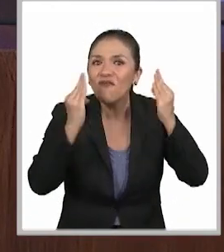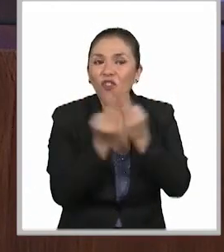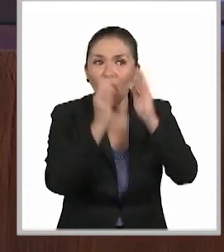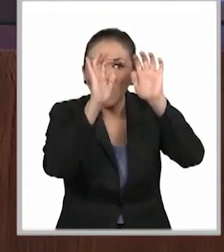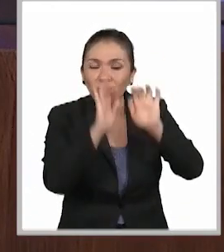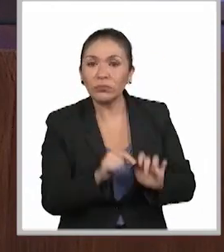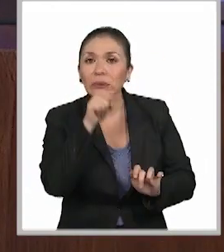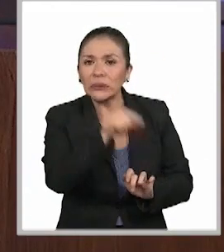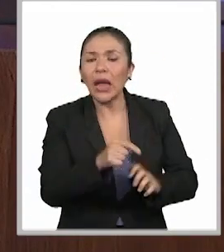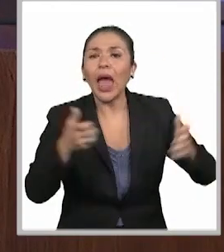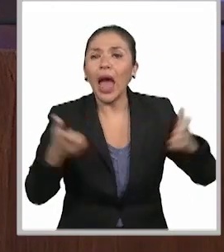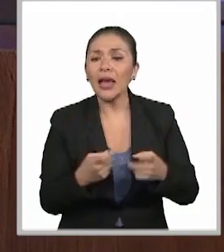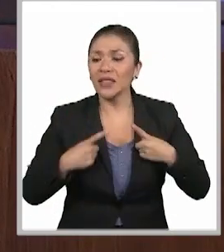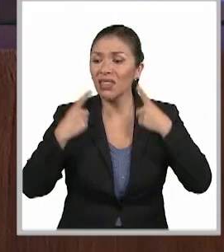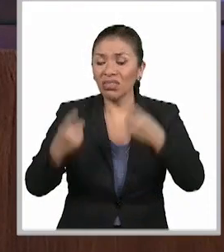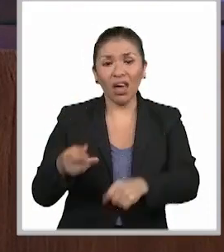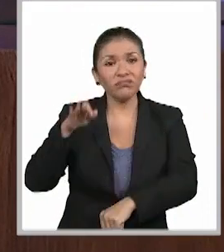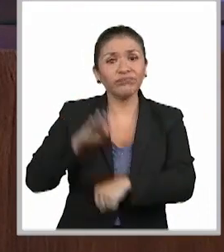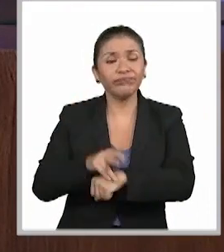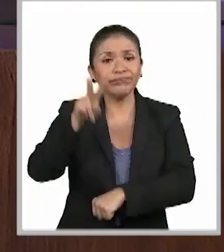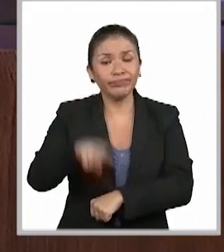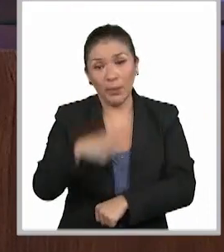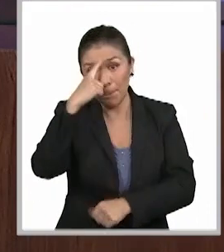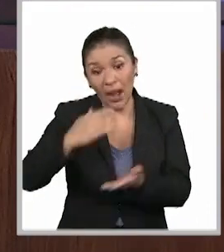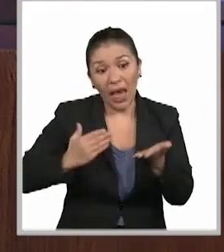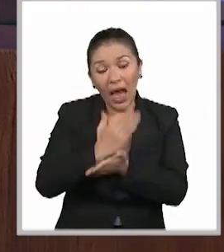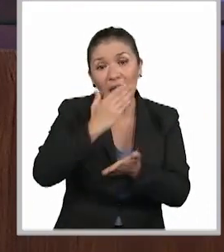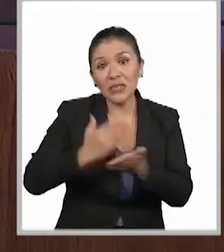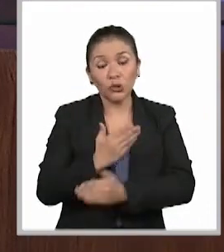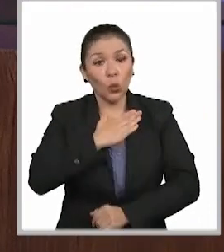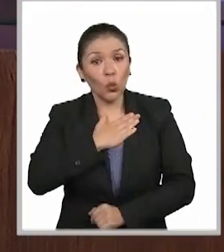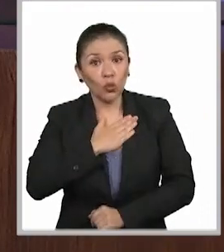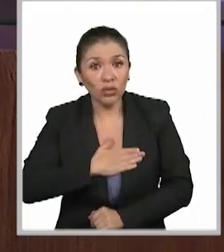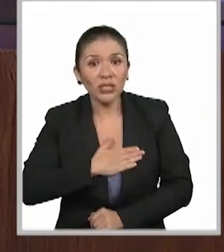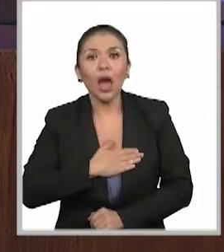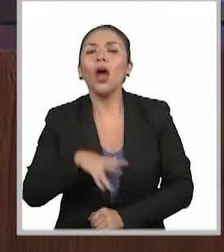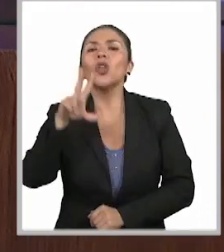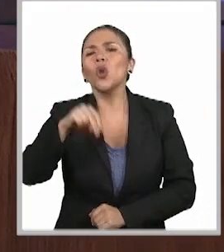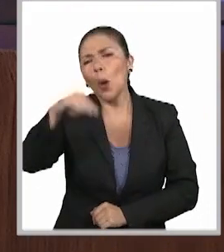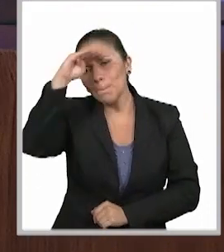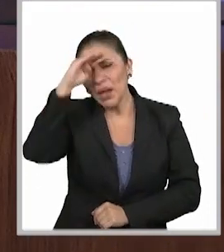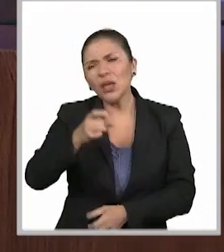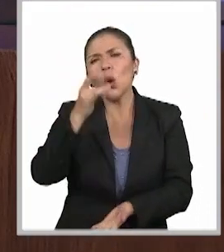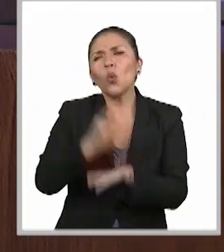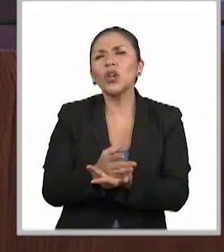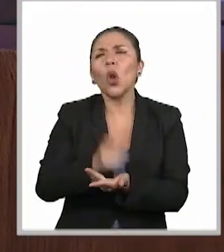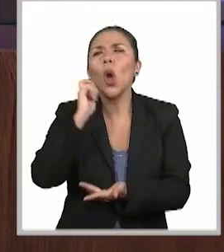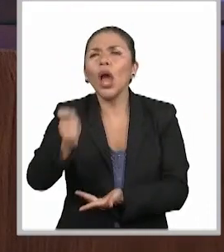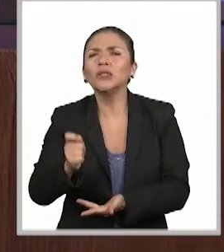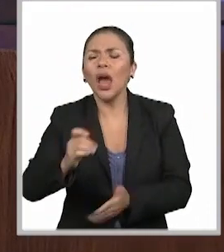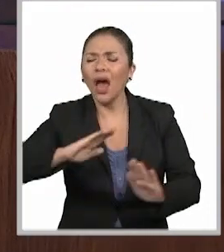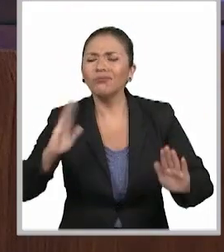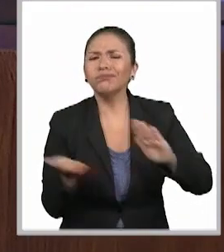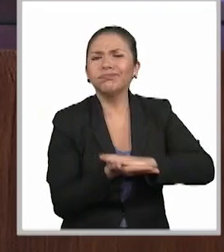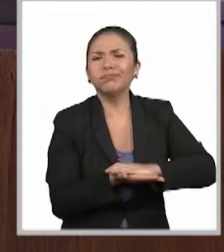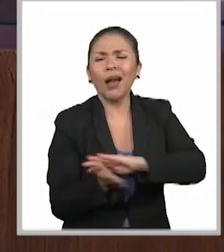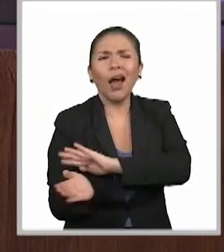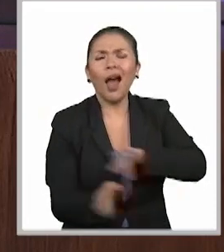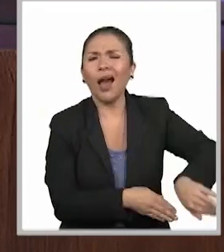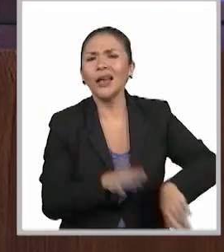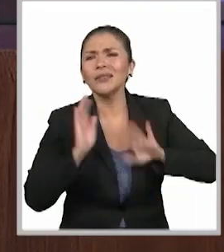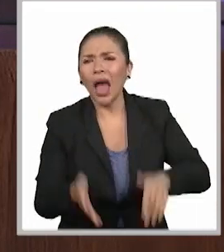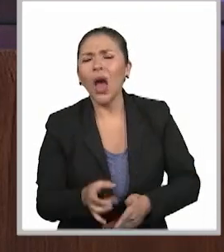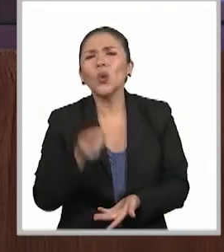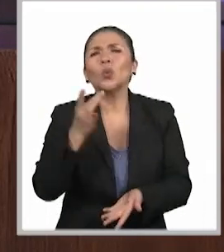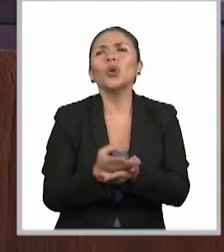formatos, lo que están haciendo es también garantizar que el acceso a la justicia no quede solamente como una cuestión de expedientes, no